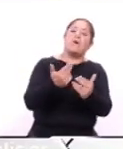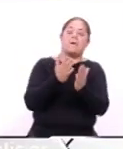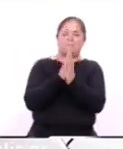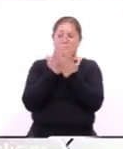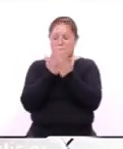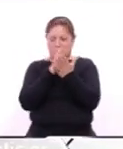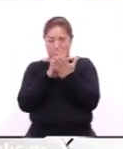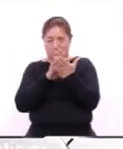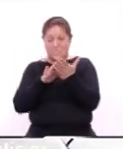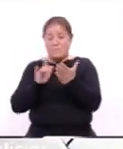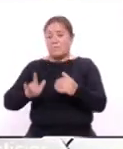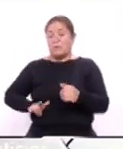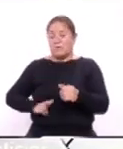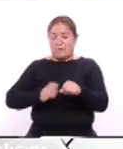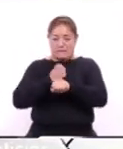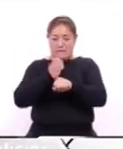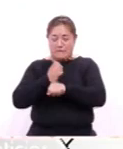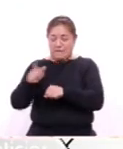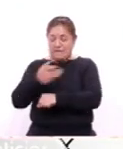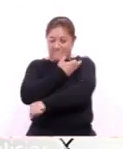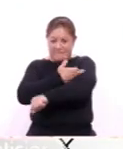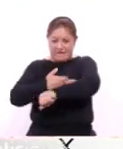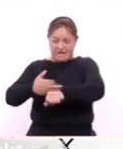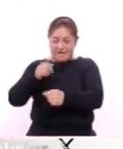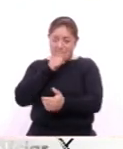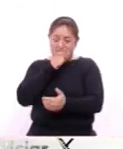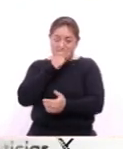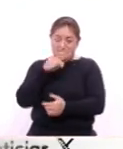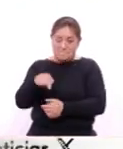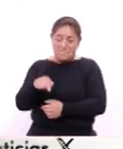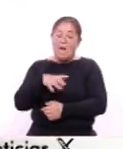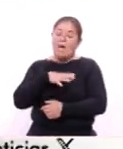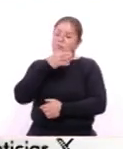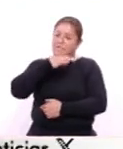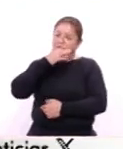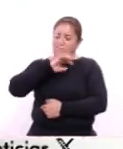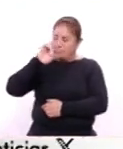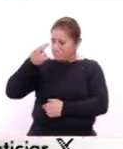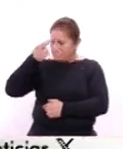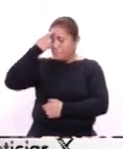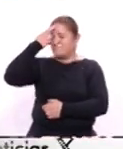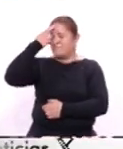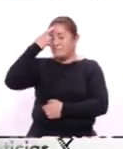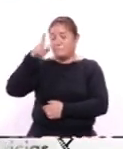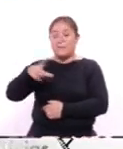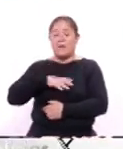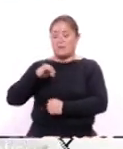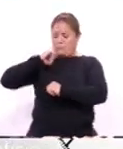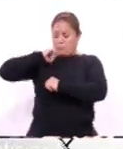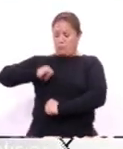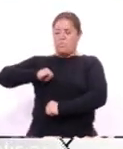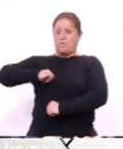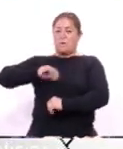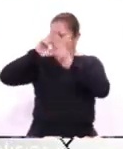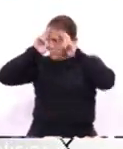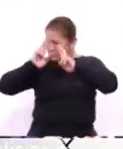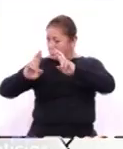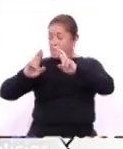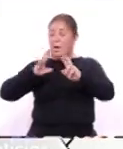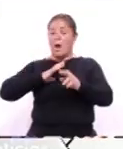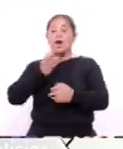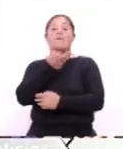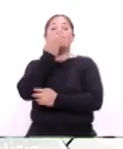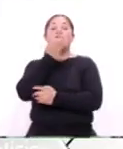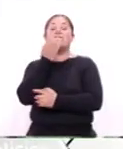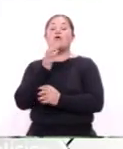letras el gobierno del estado y familiares del autor realizaron una ceremonia conmemorativa tras montar una guardia de honor y colocar una ofrenda